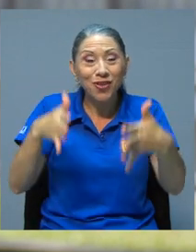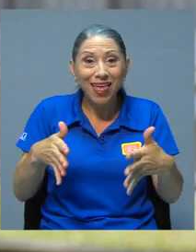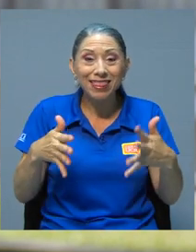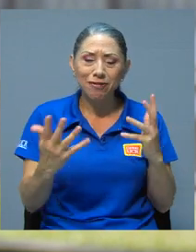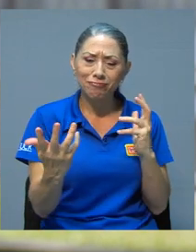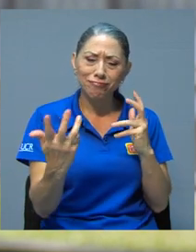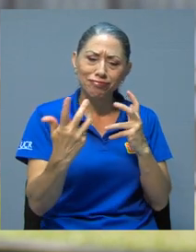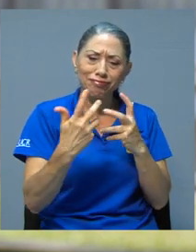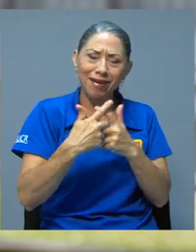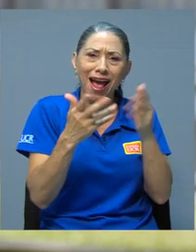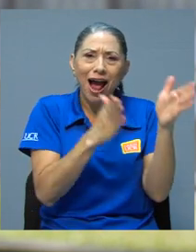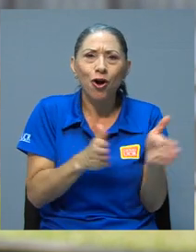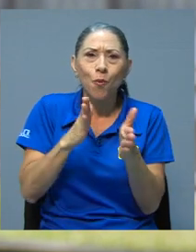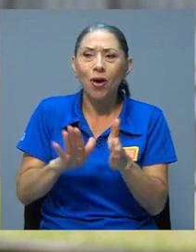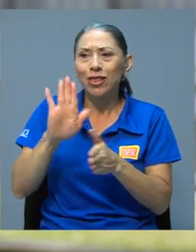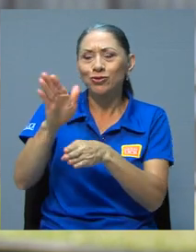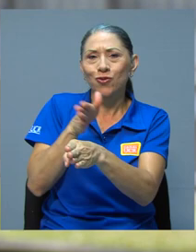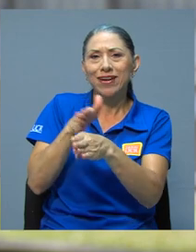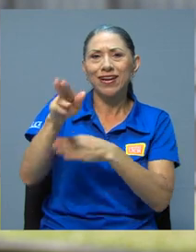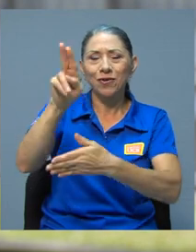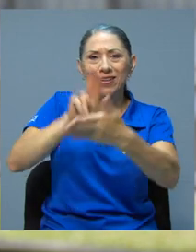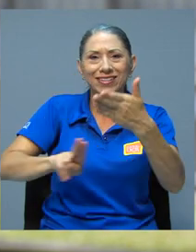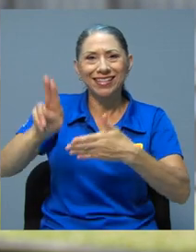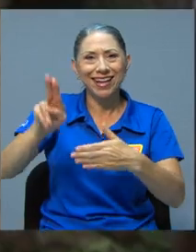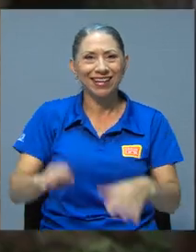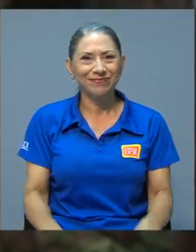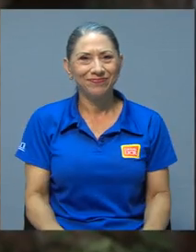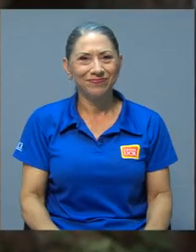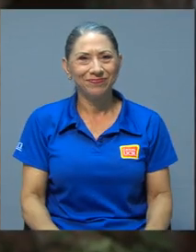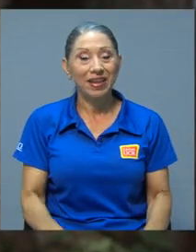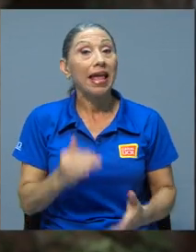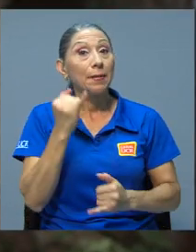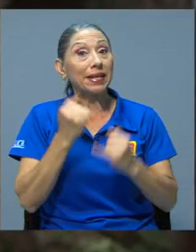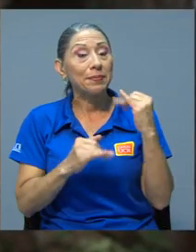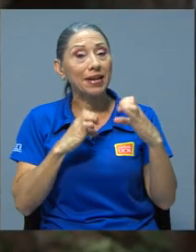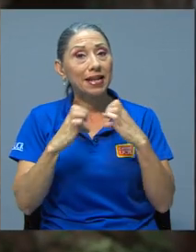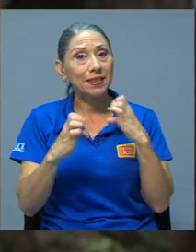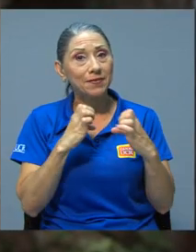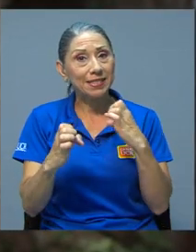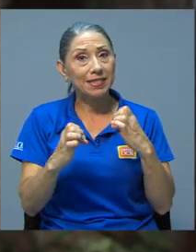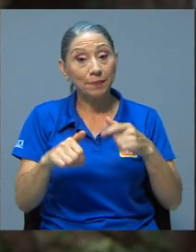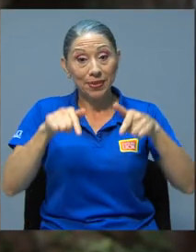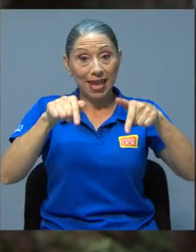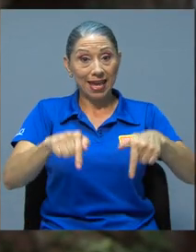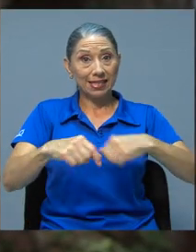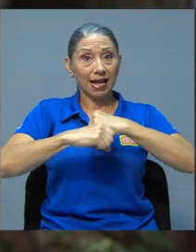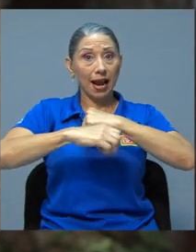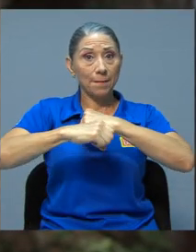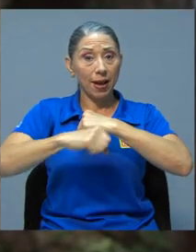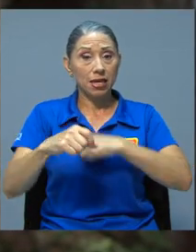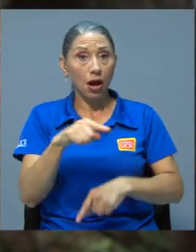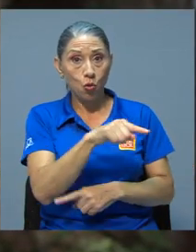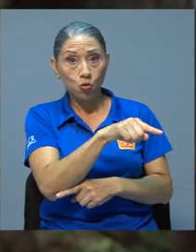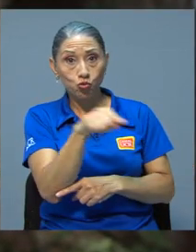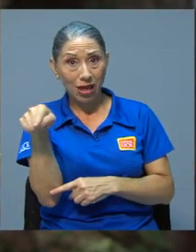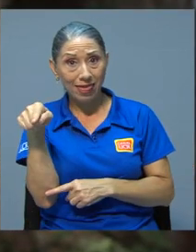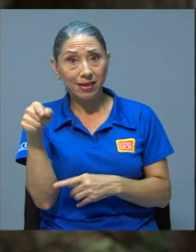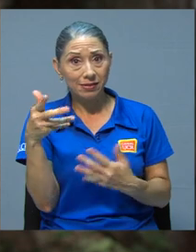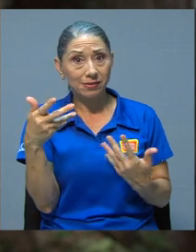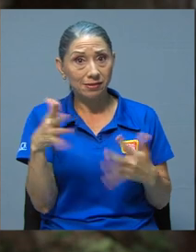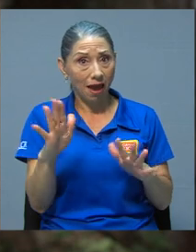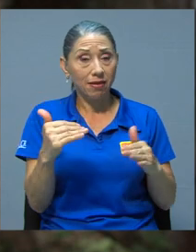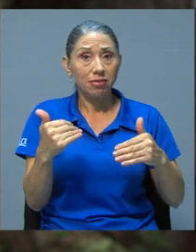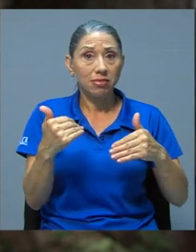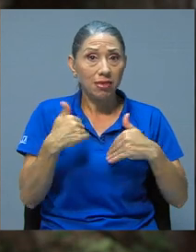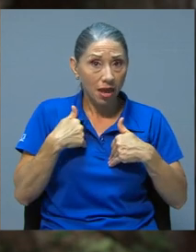persona estudiante a lo largo de su carrera universitaria. Para terminar la entrevista, Patricia, en esta campaña, entonces, ustedes por el